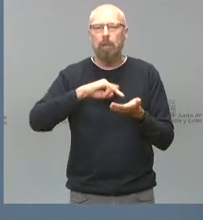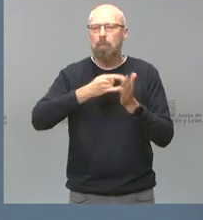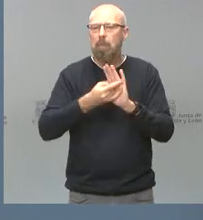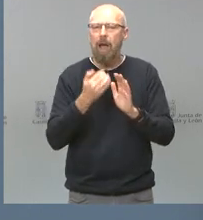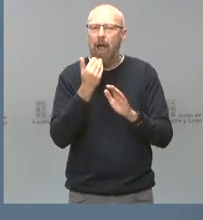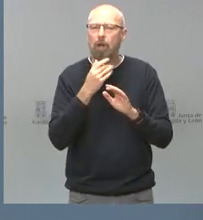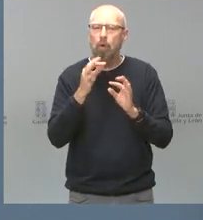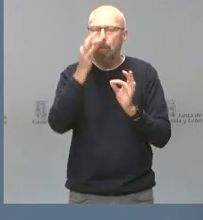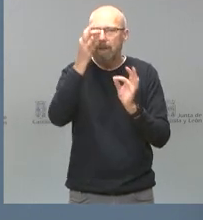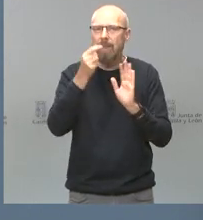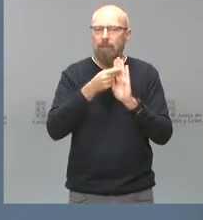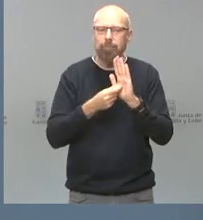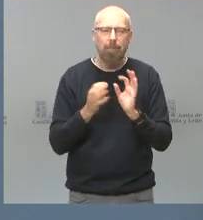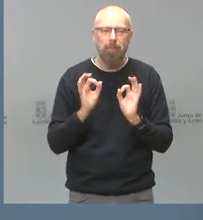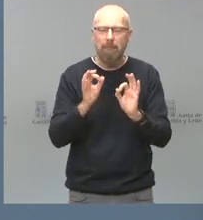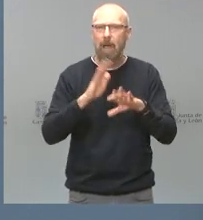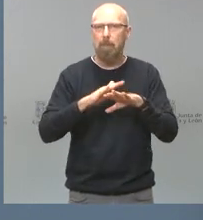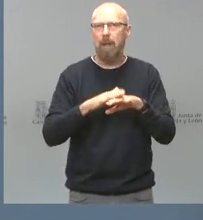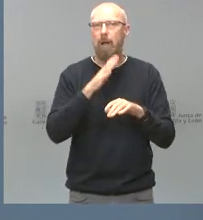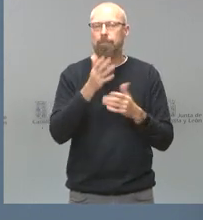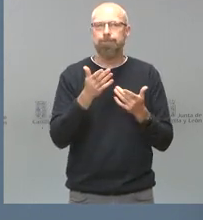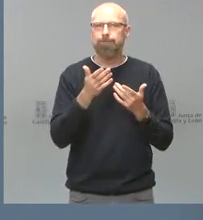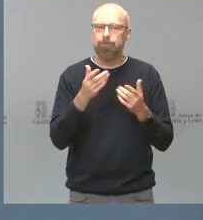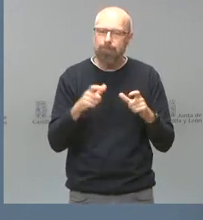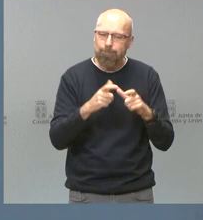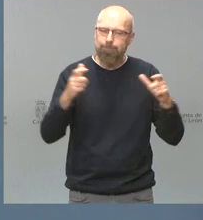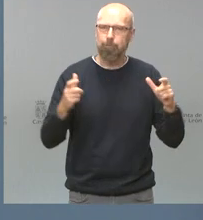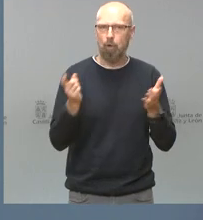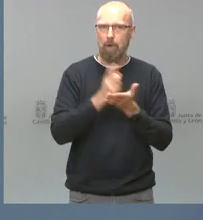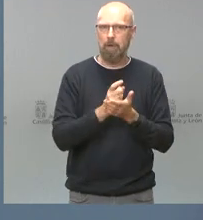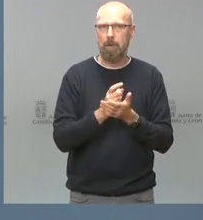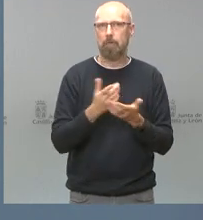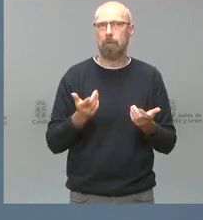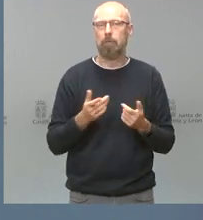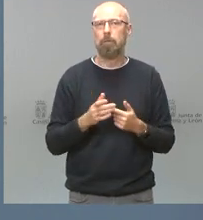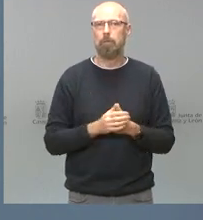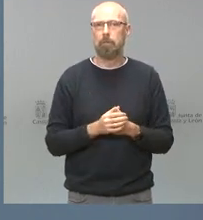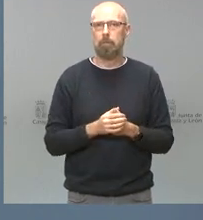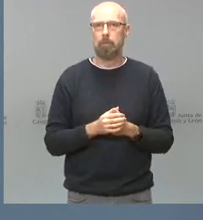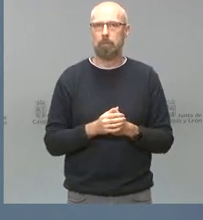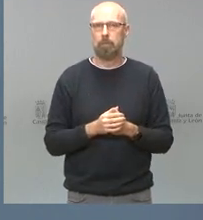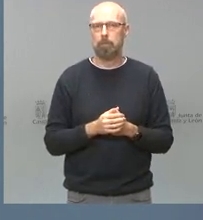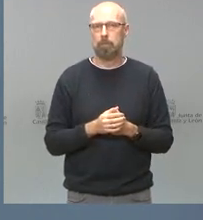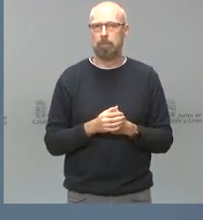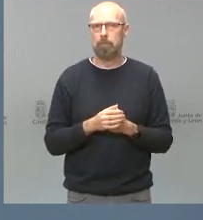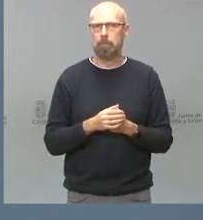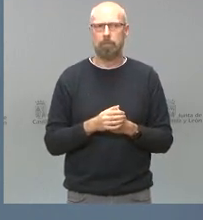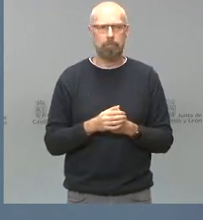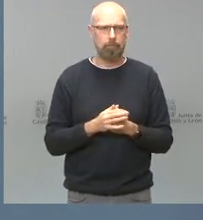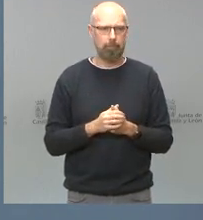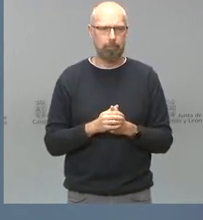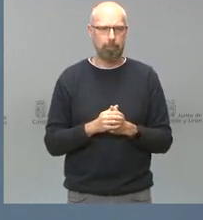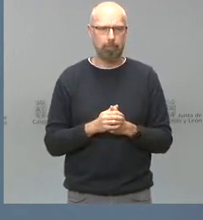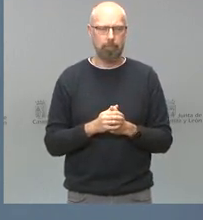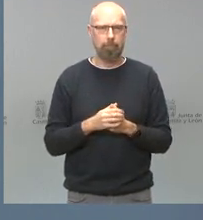dado que otras iniciativas que lideraban o impulsaban otras Administraciones, pero que implicaban a todas, como la empresa por